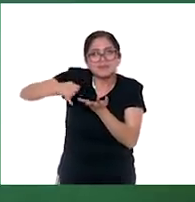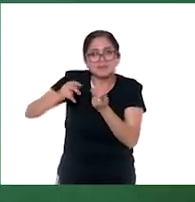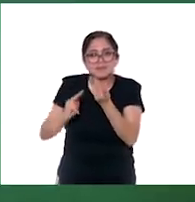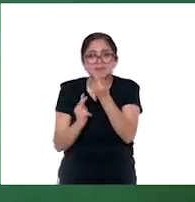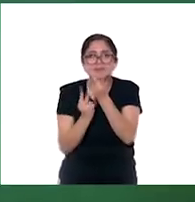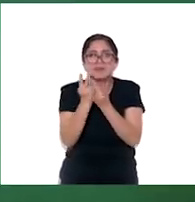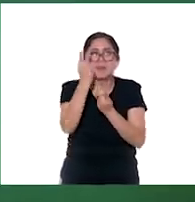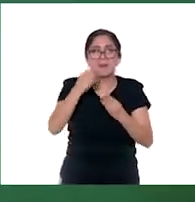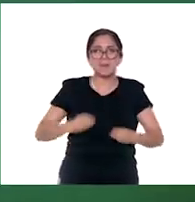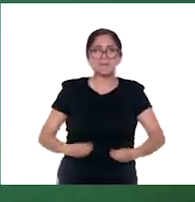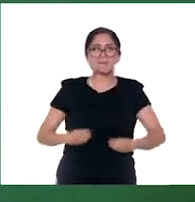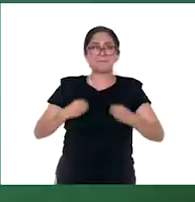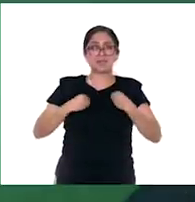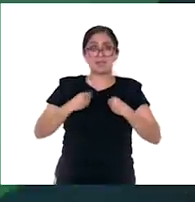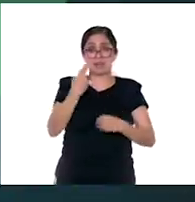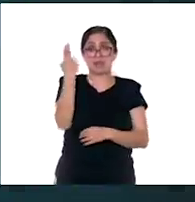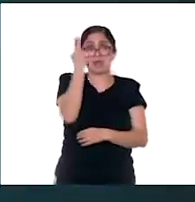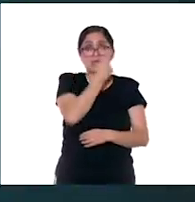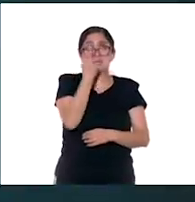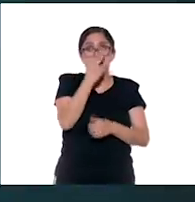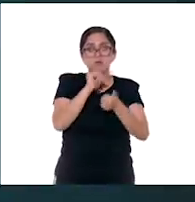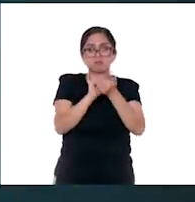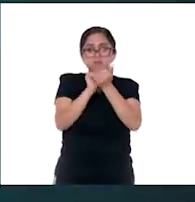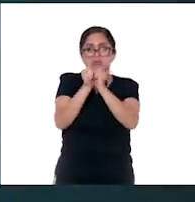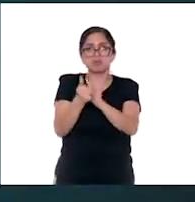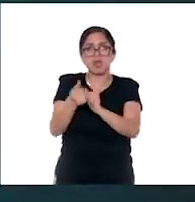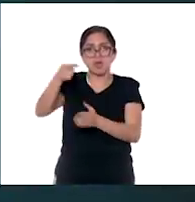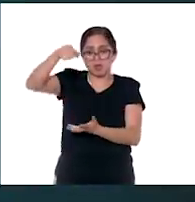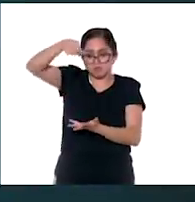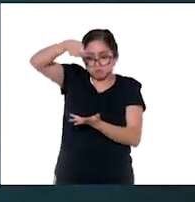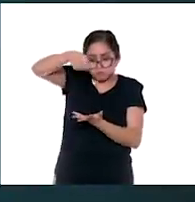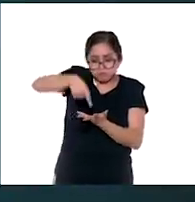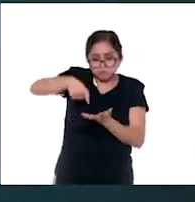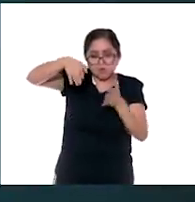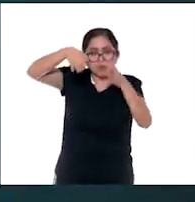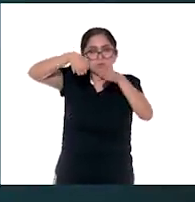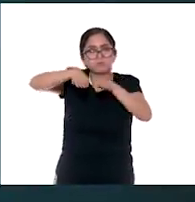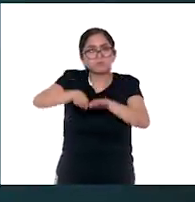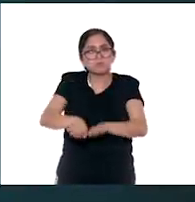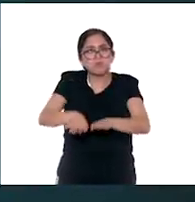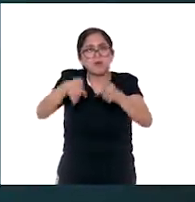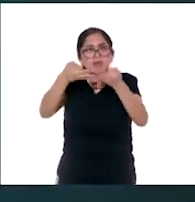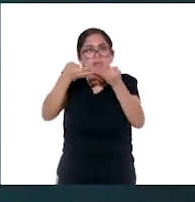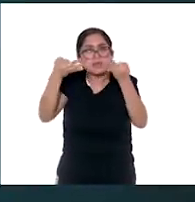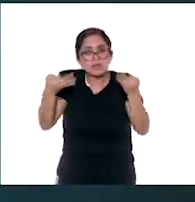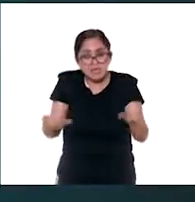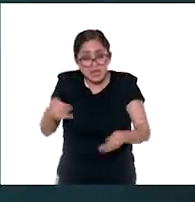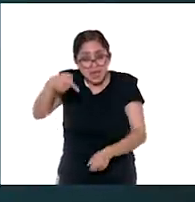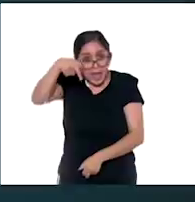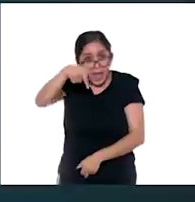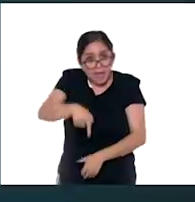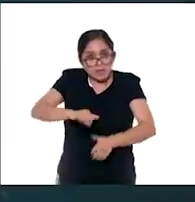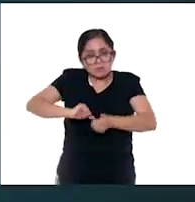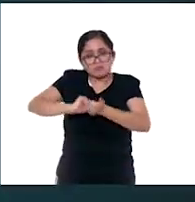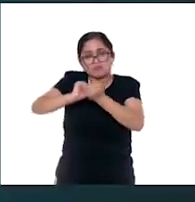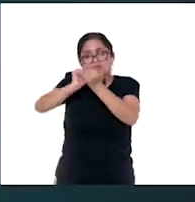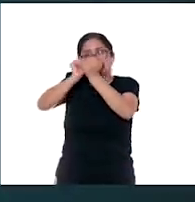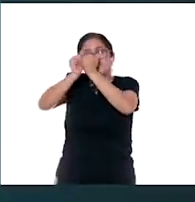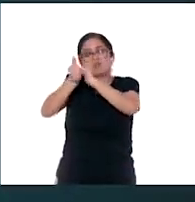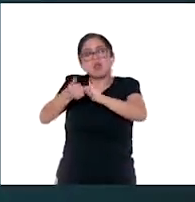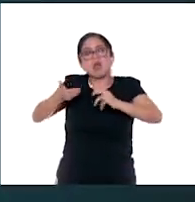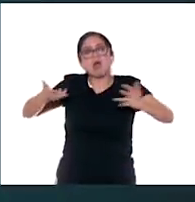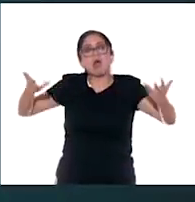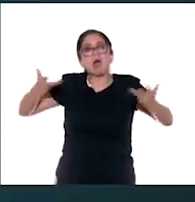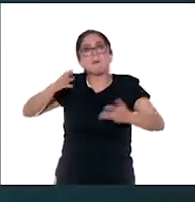y se le el agua. Sin el